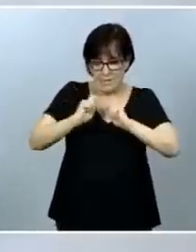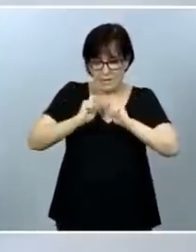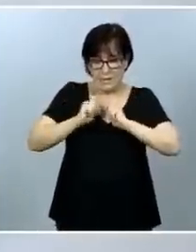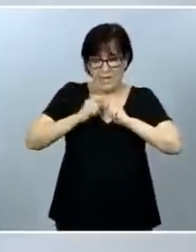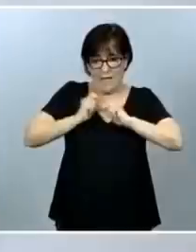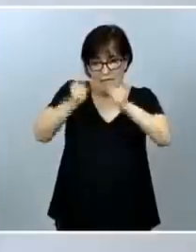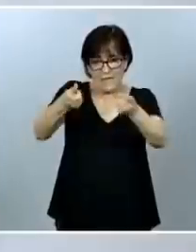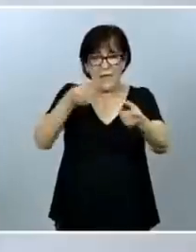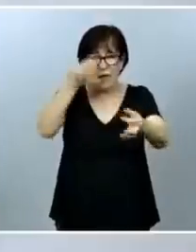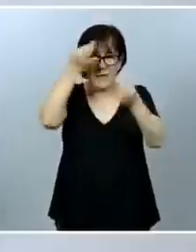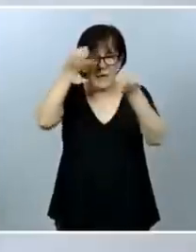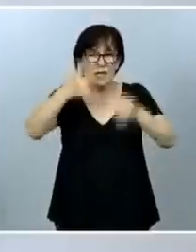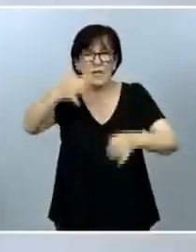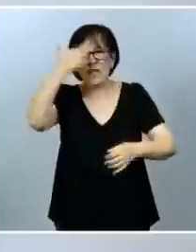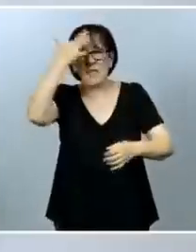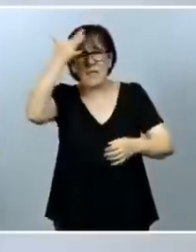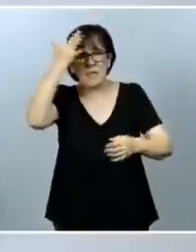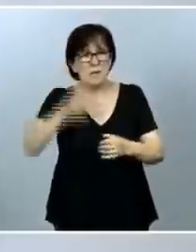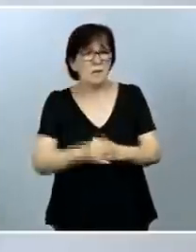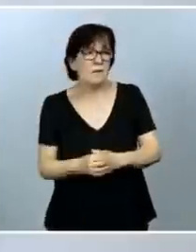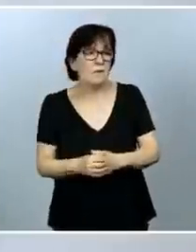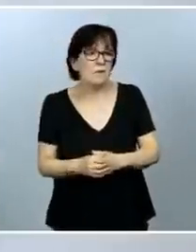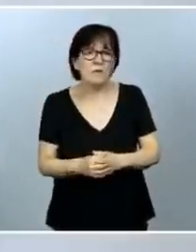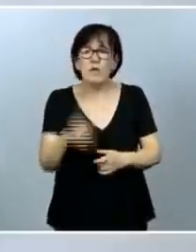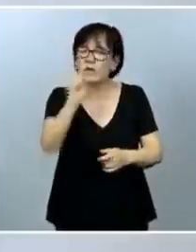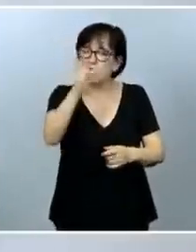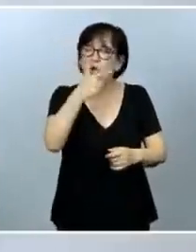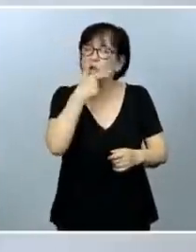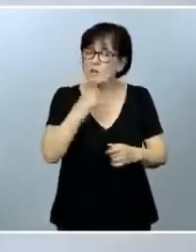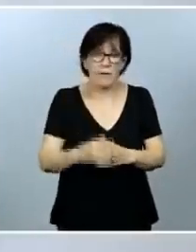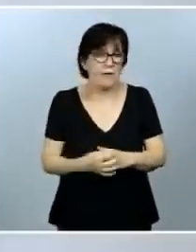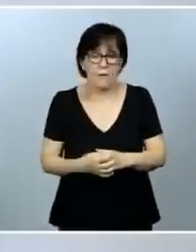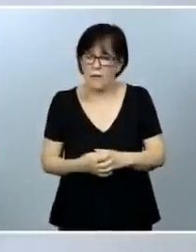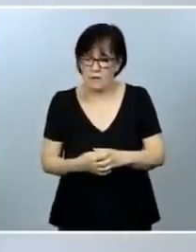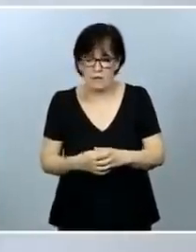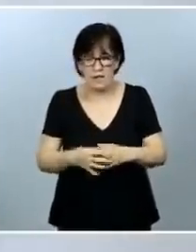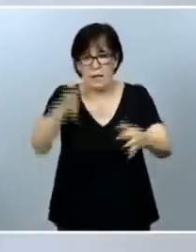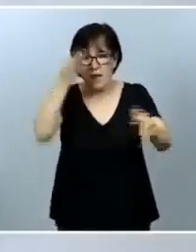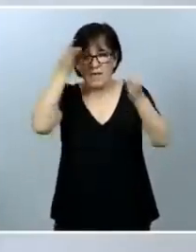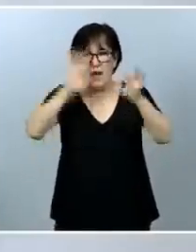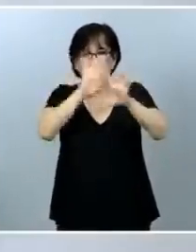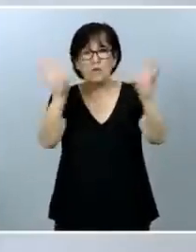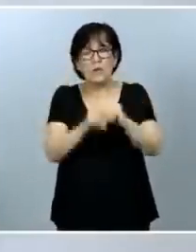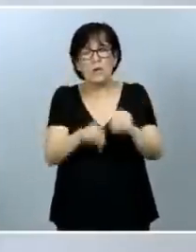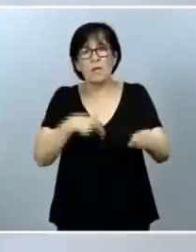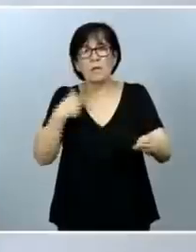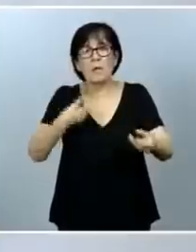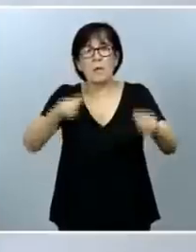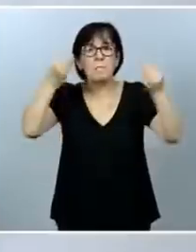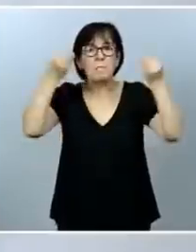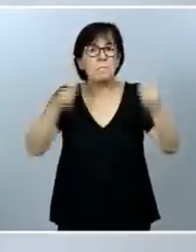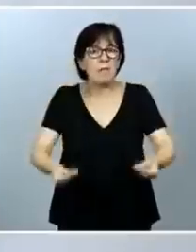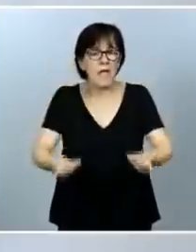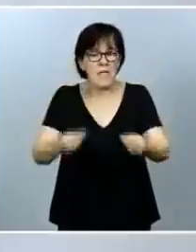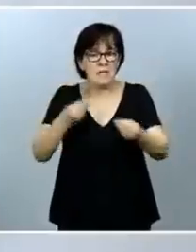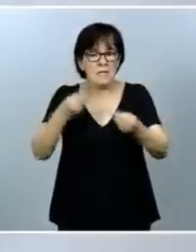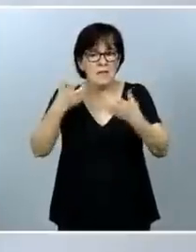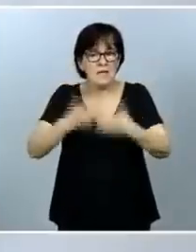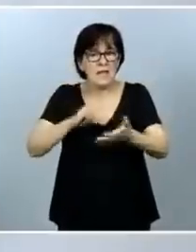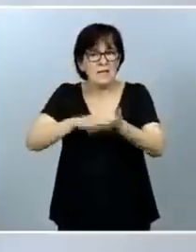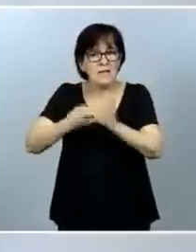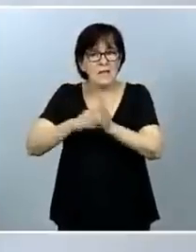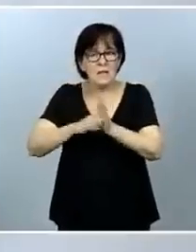Se pueden imaginar que no es fácil tener datos globales fiables y sistemáticos de la